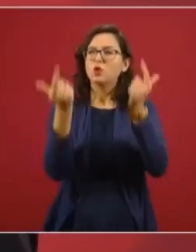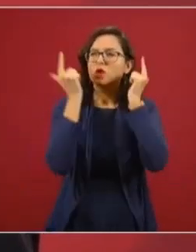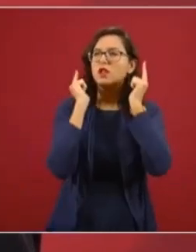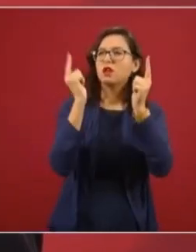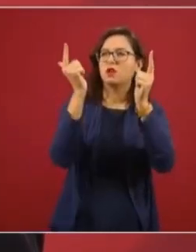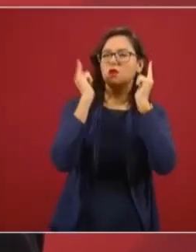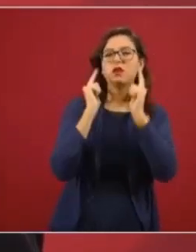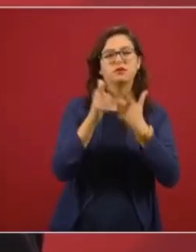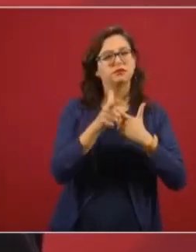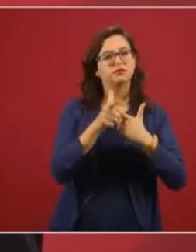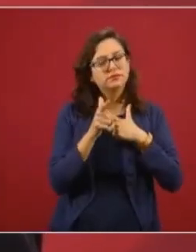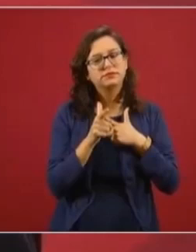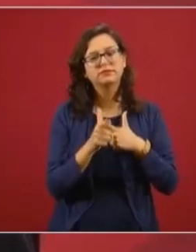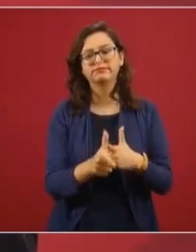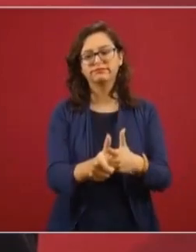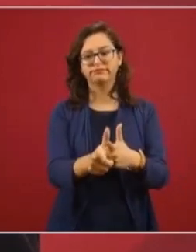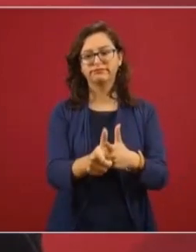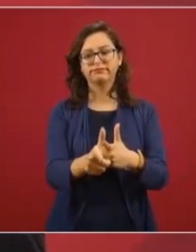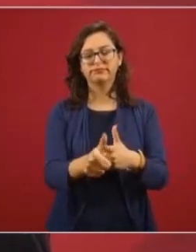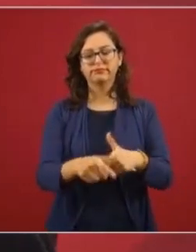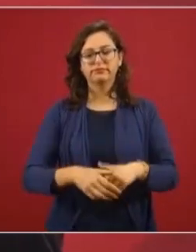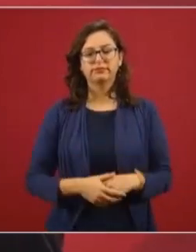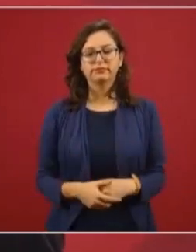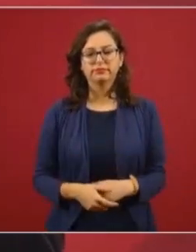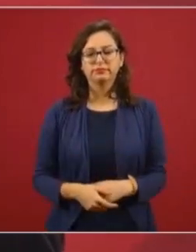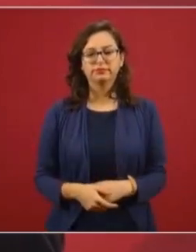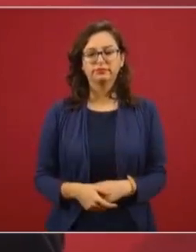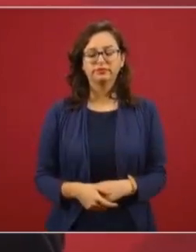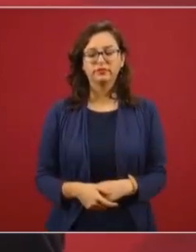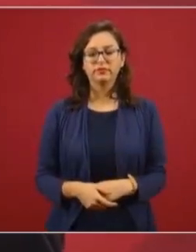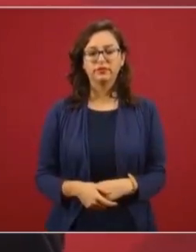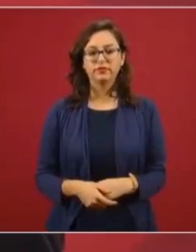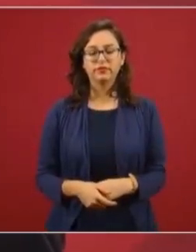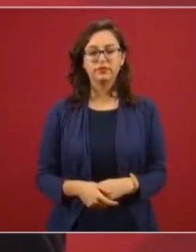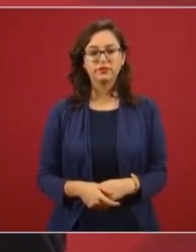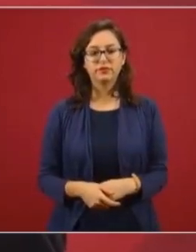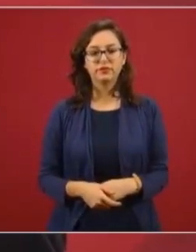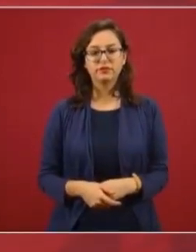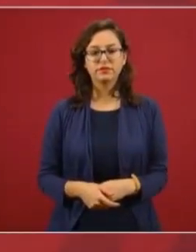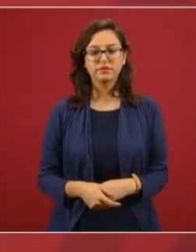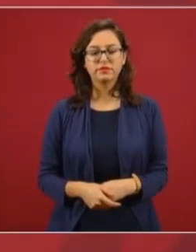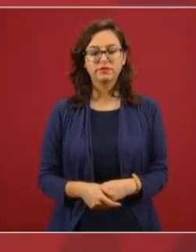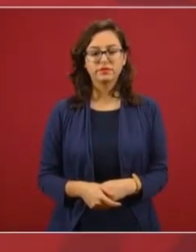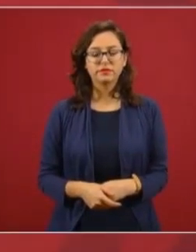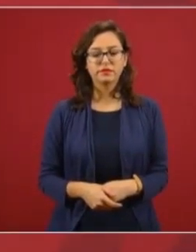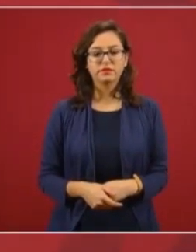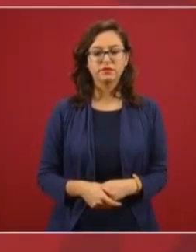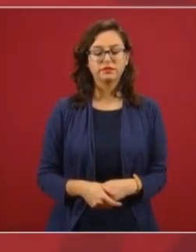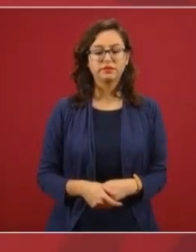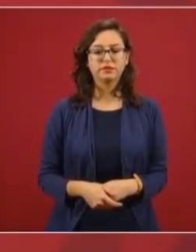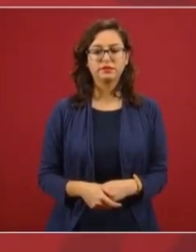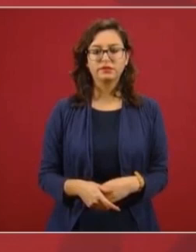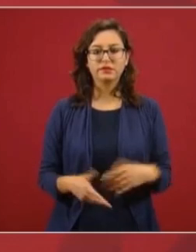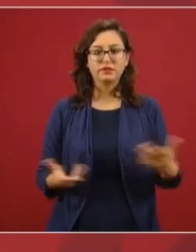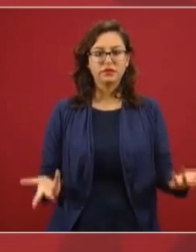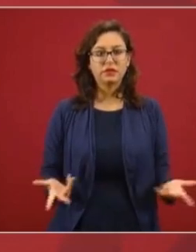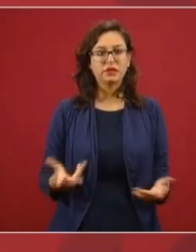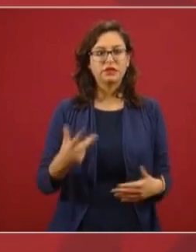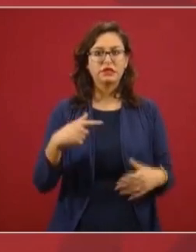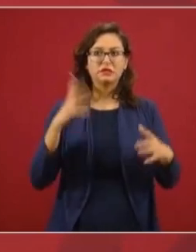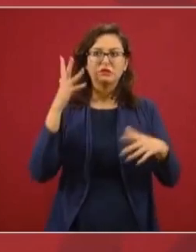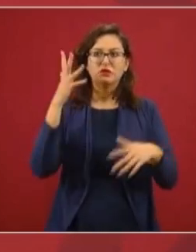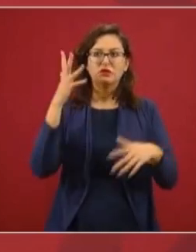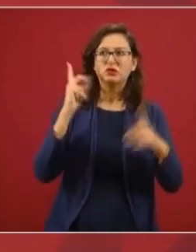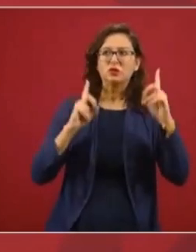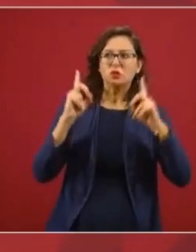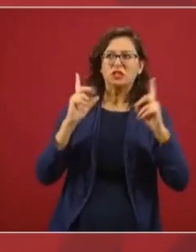se acabe la incertidumbre, que